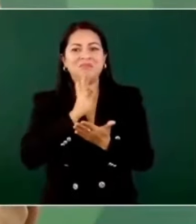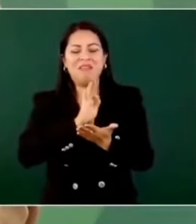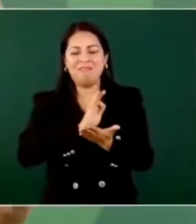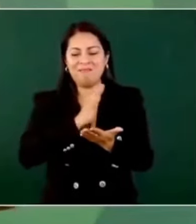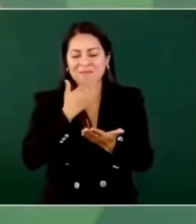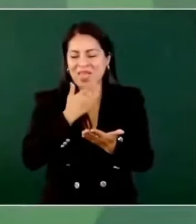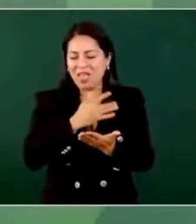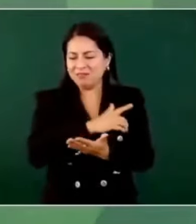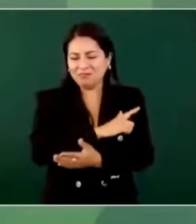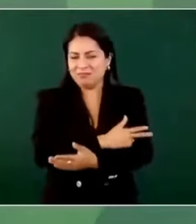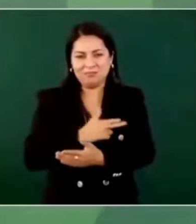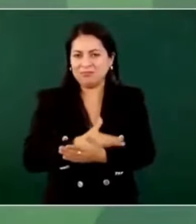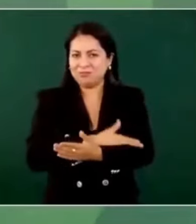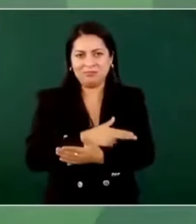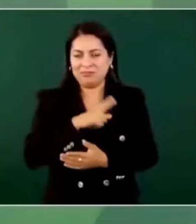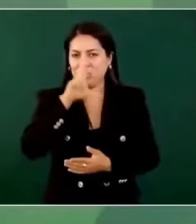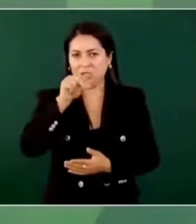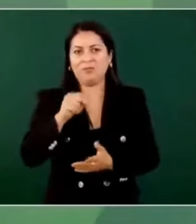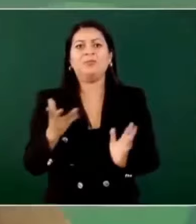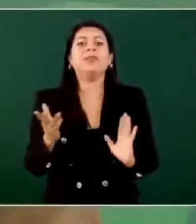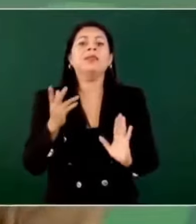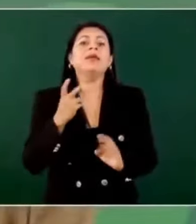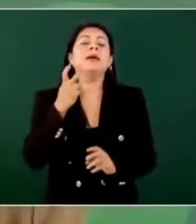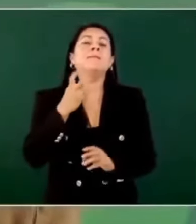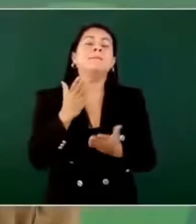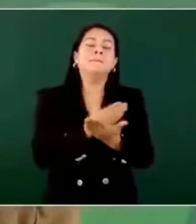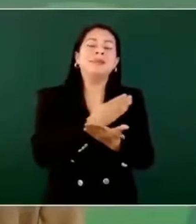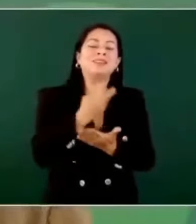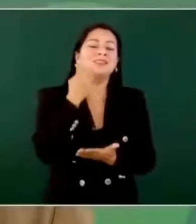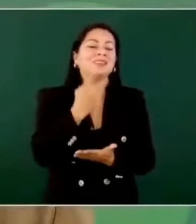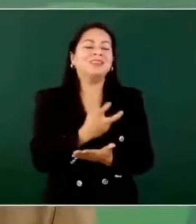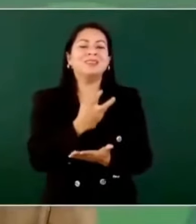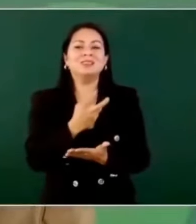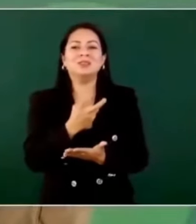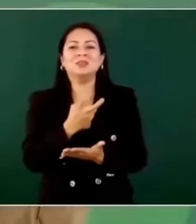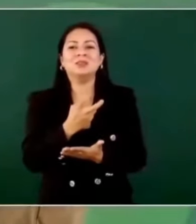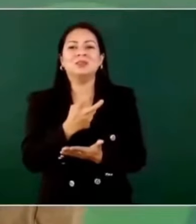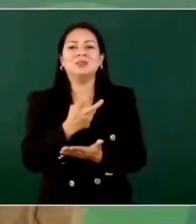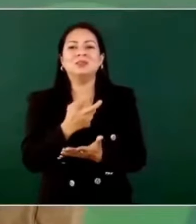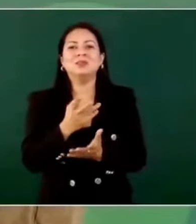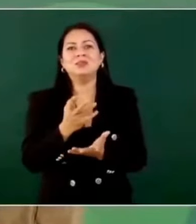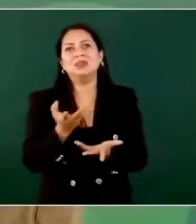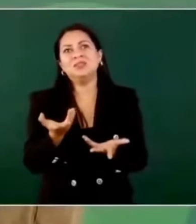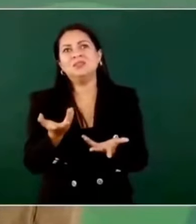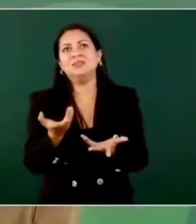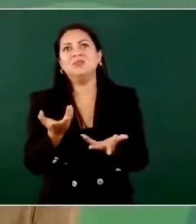Muchas veces, además de que eso es relativo,